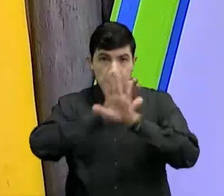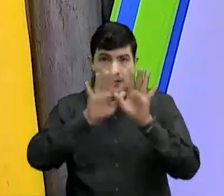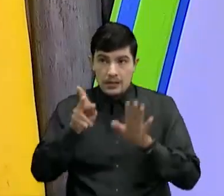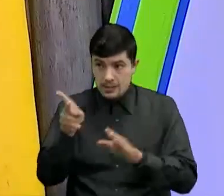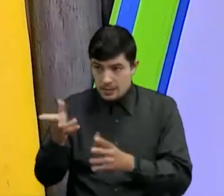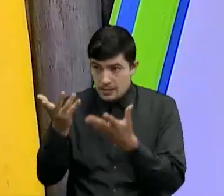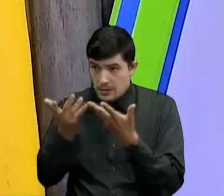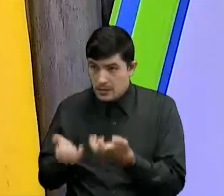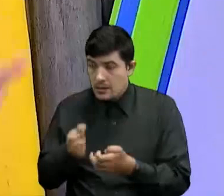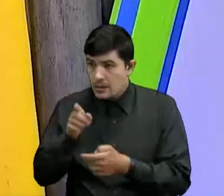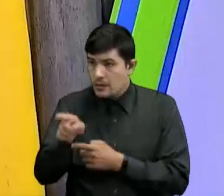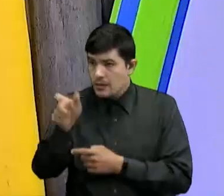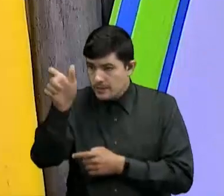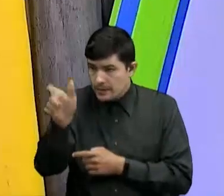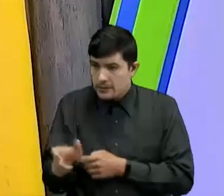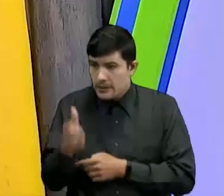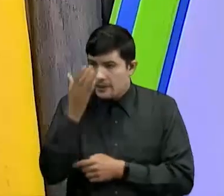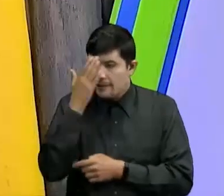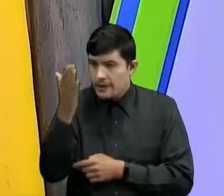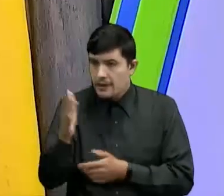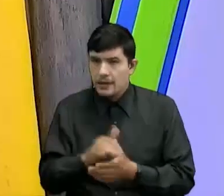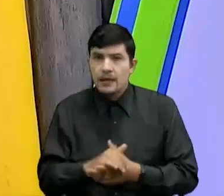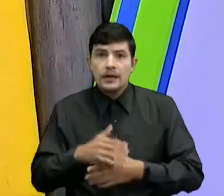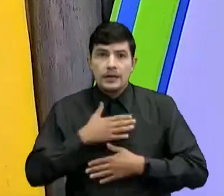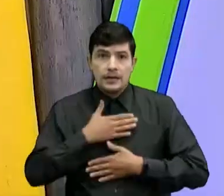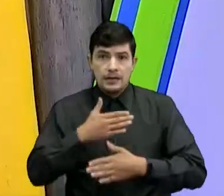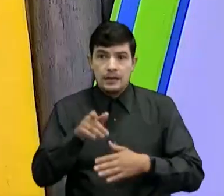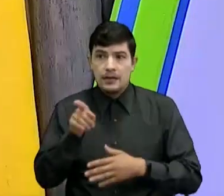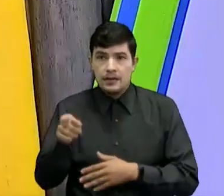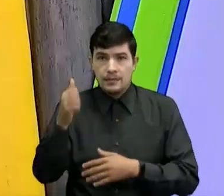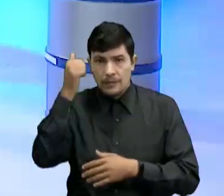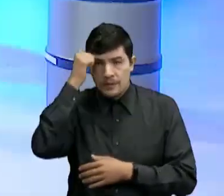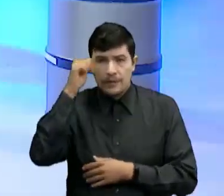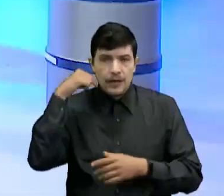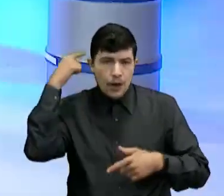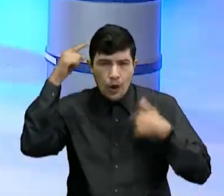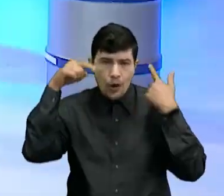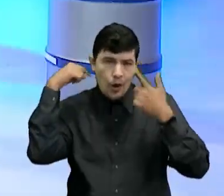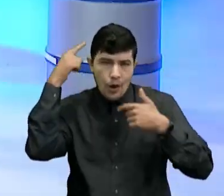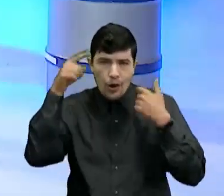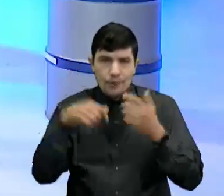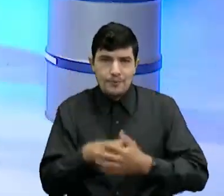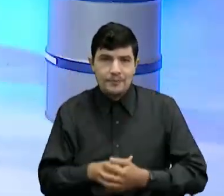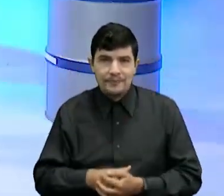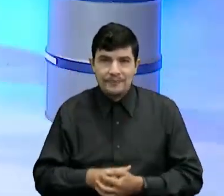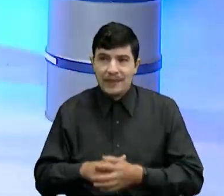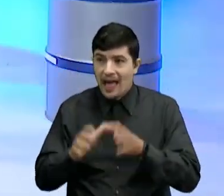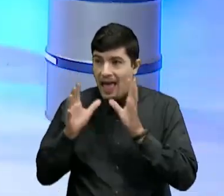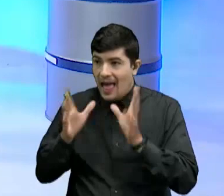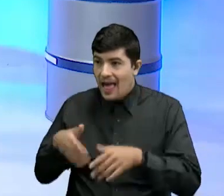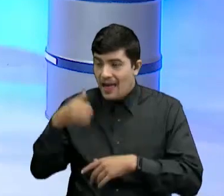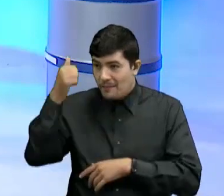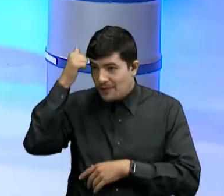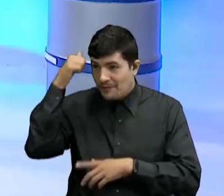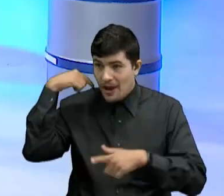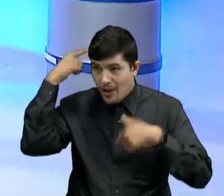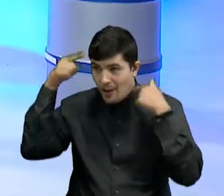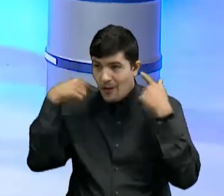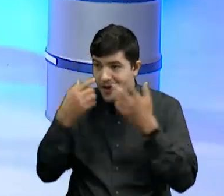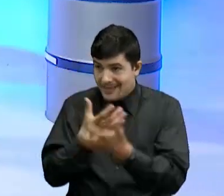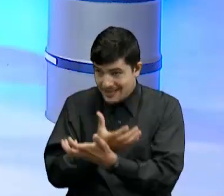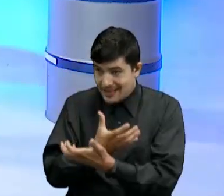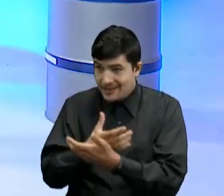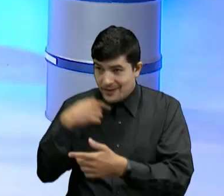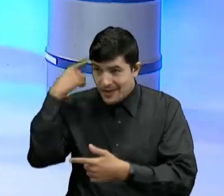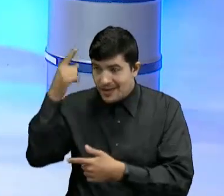Y si tuvieras al gobernador ahí Enfrente tuyo saludo al profesor Loquillo A nuestro científico loco ¿Sí?